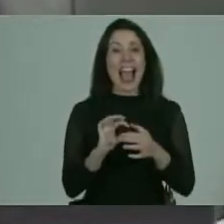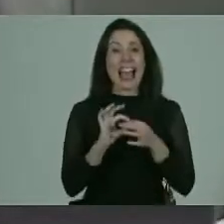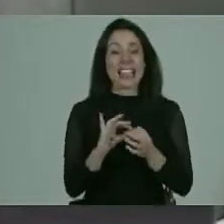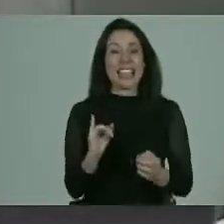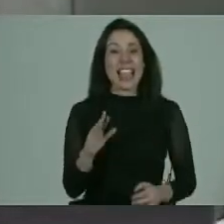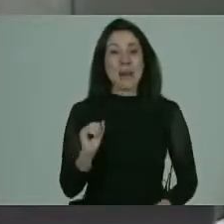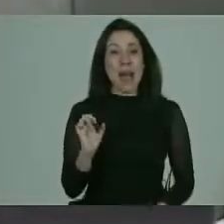gracias Irma y Esteban